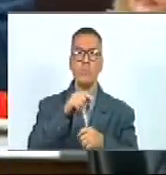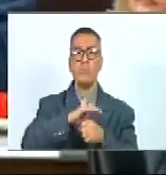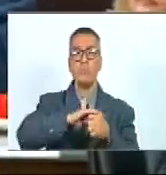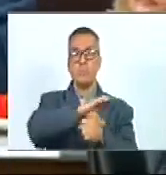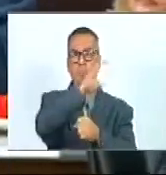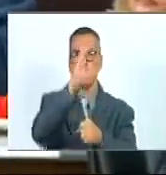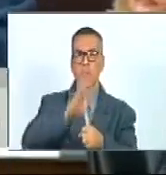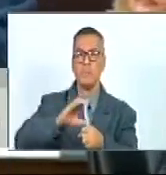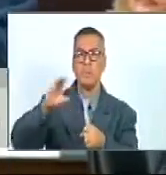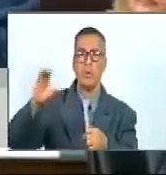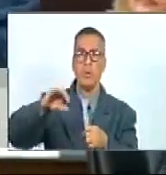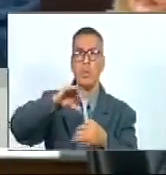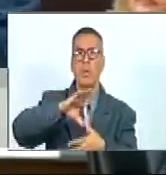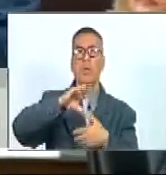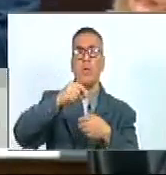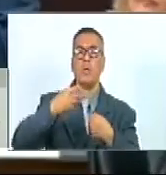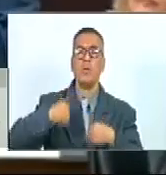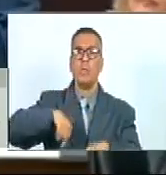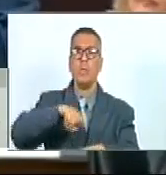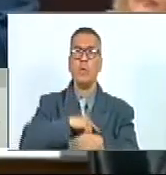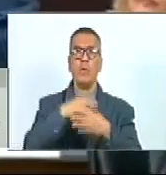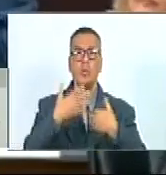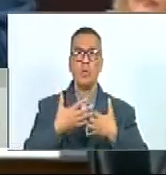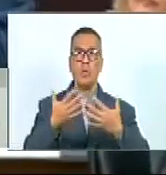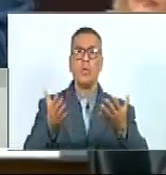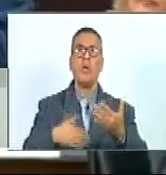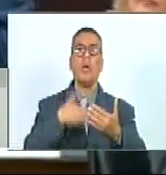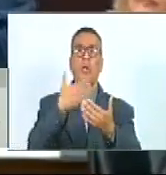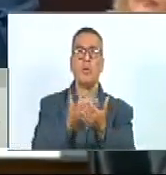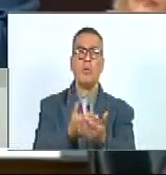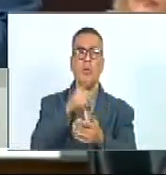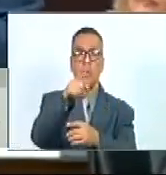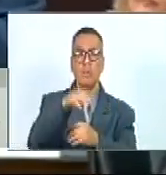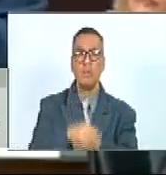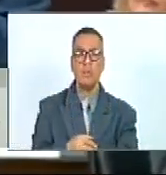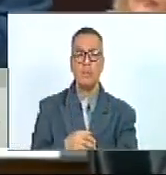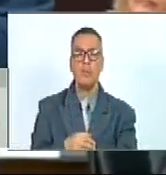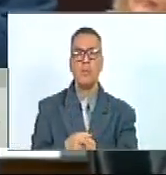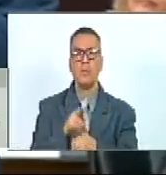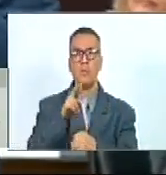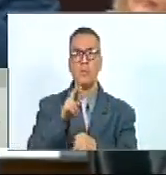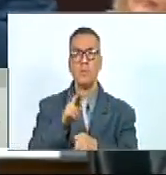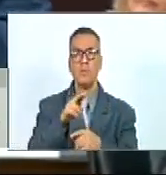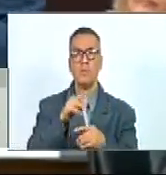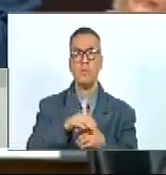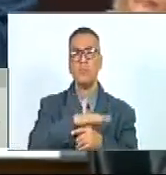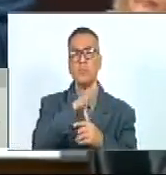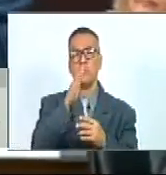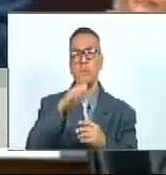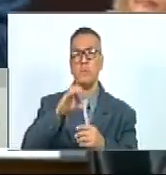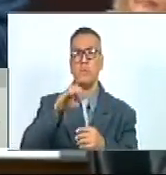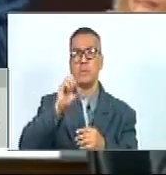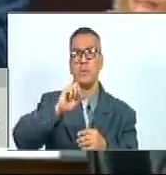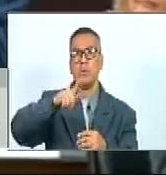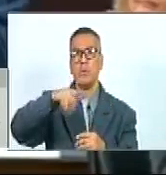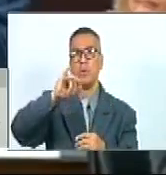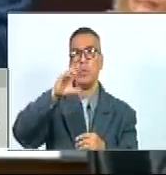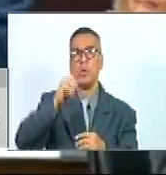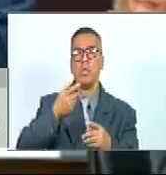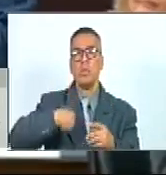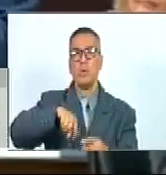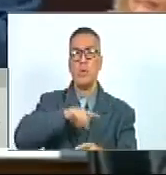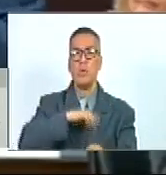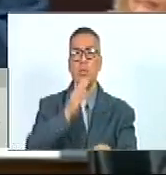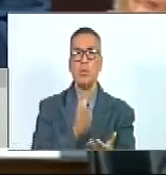suramericano estender nuestros brazos hasta la ribera del mar Caspio y que nuestras naciones